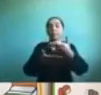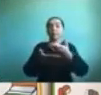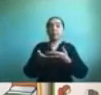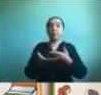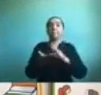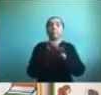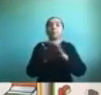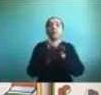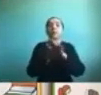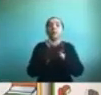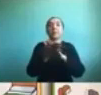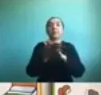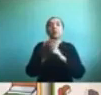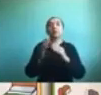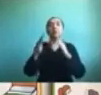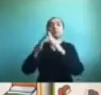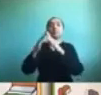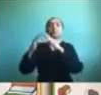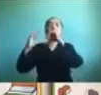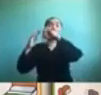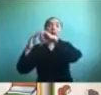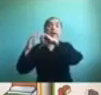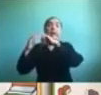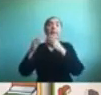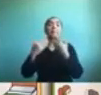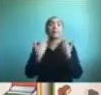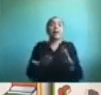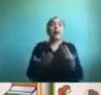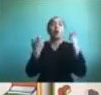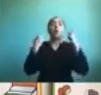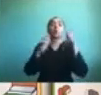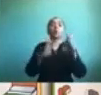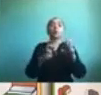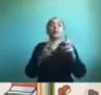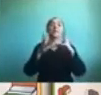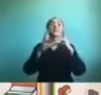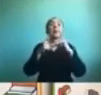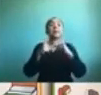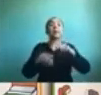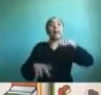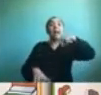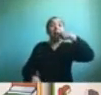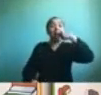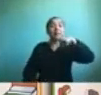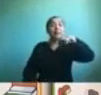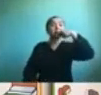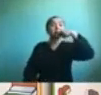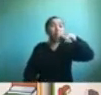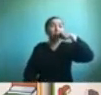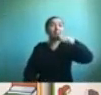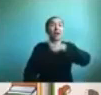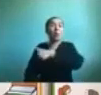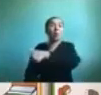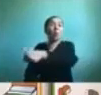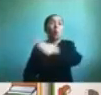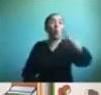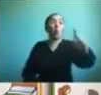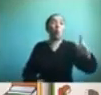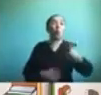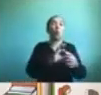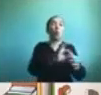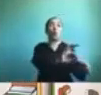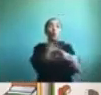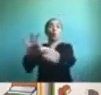cuarentena es la oportunidad de que muchas familias puedan volver a almorzar y comer juntos cosa